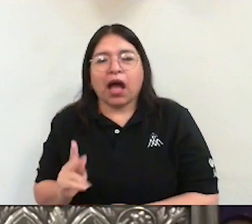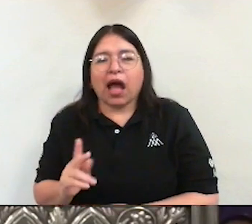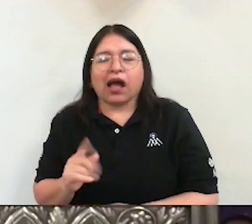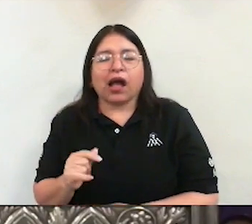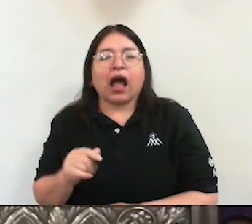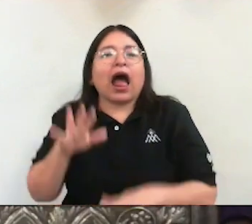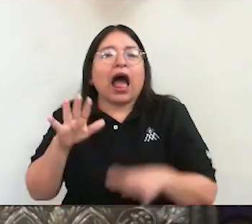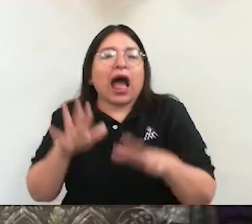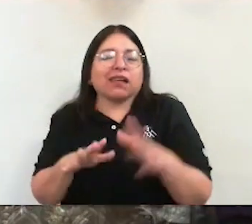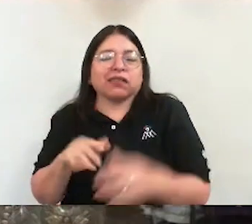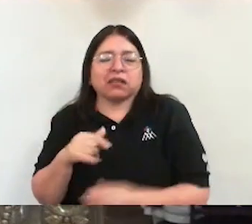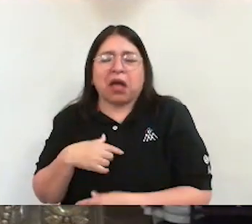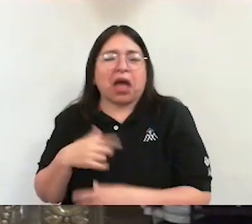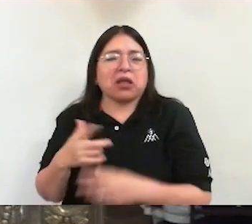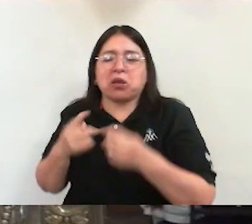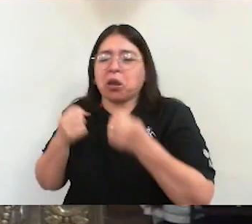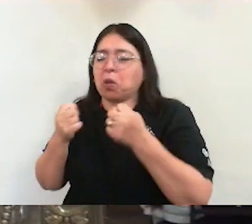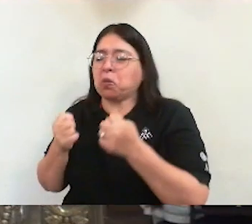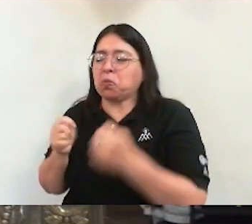dolor que provocamos. Hermanos,